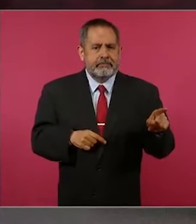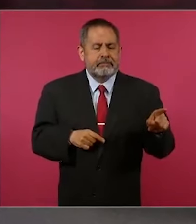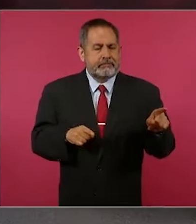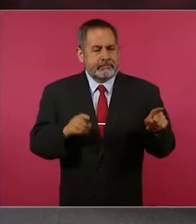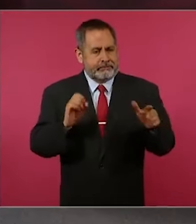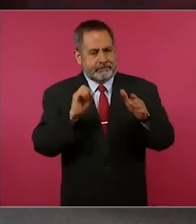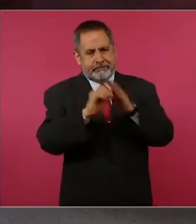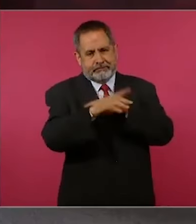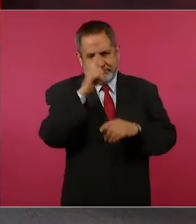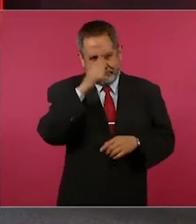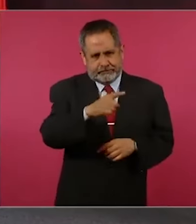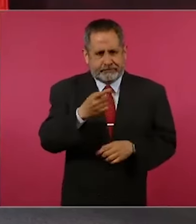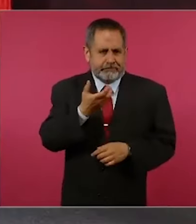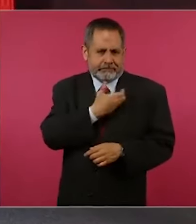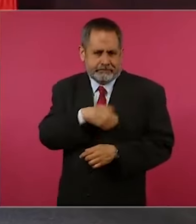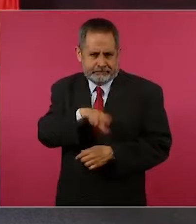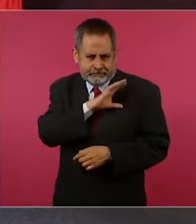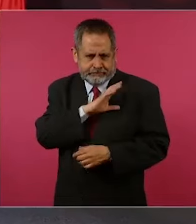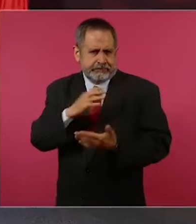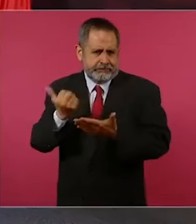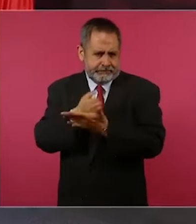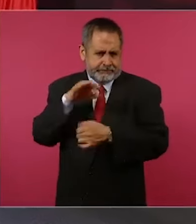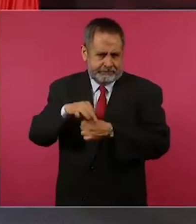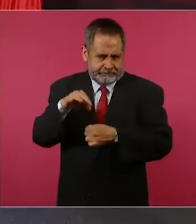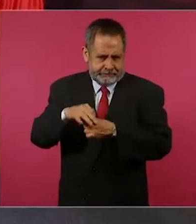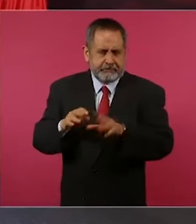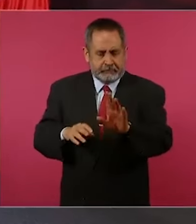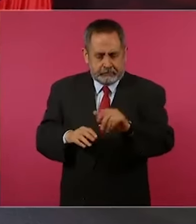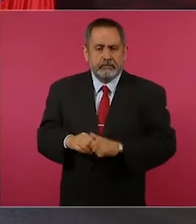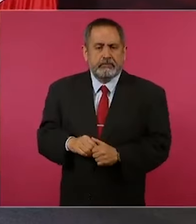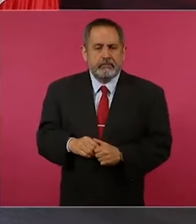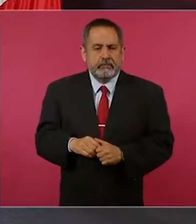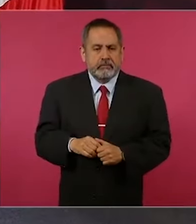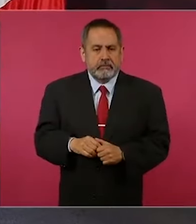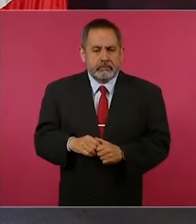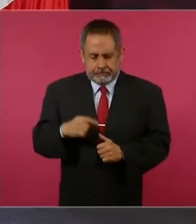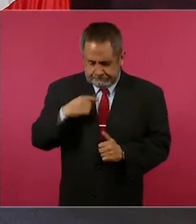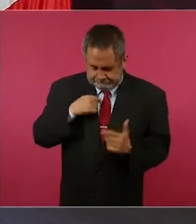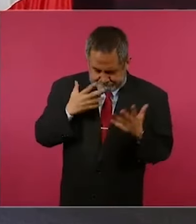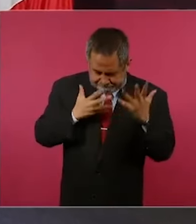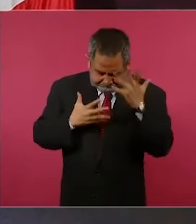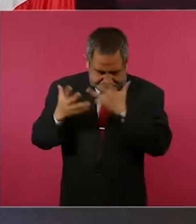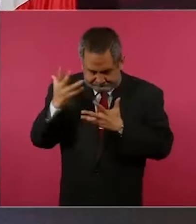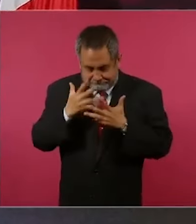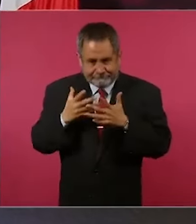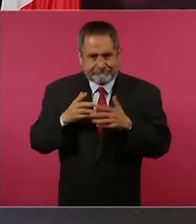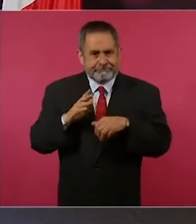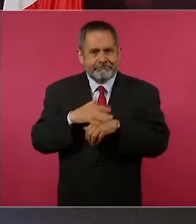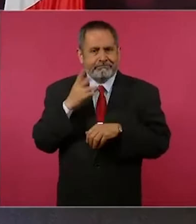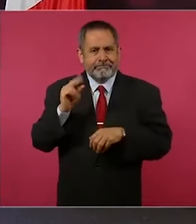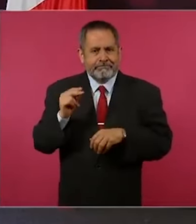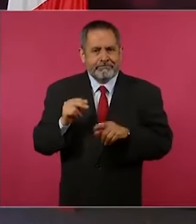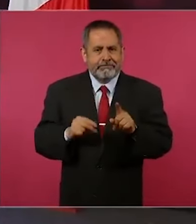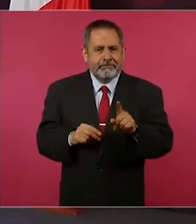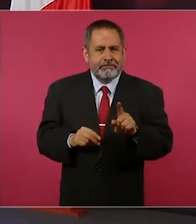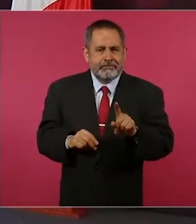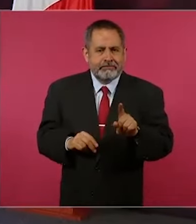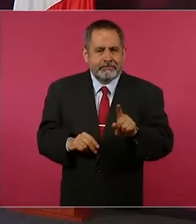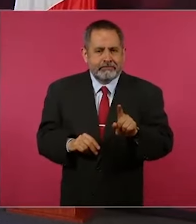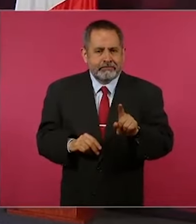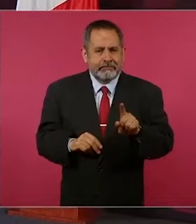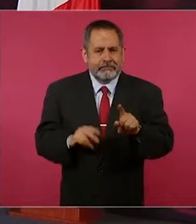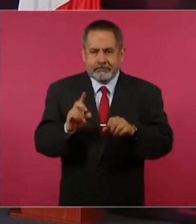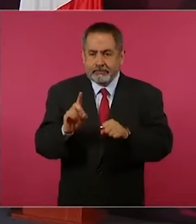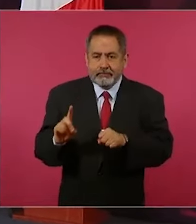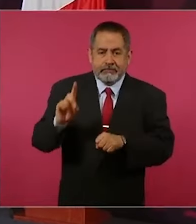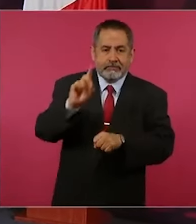presidenta electa y me confundí porque el